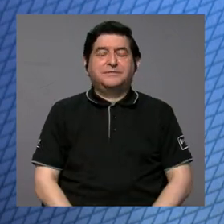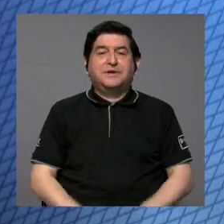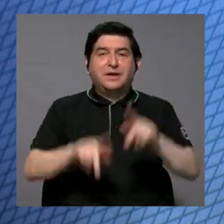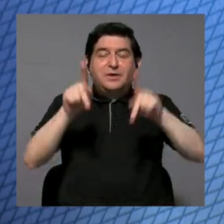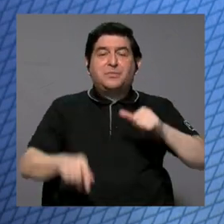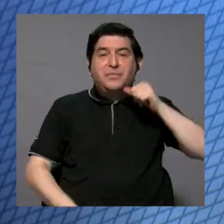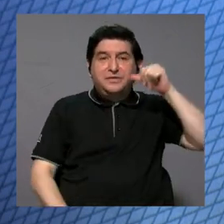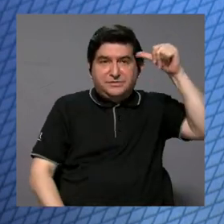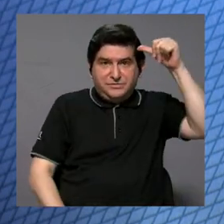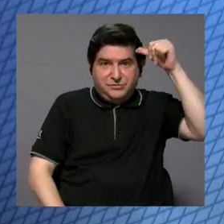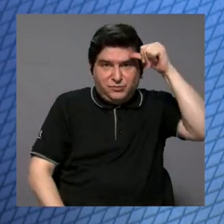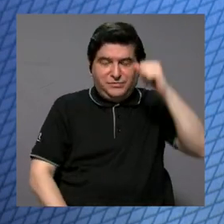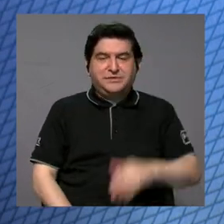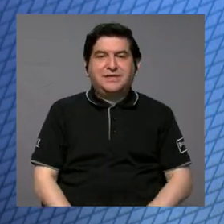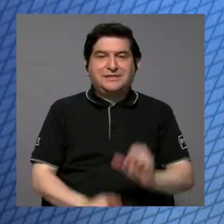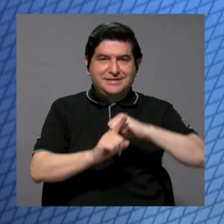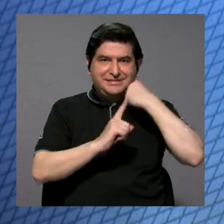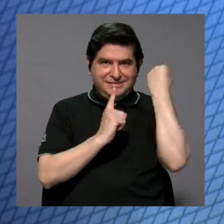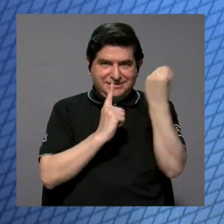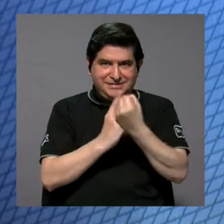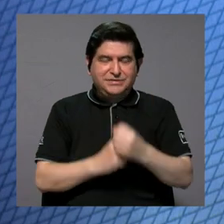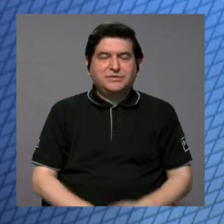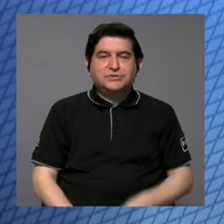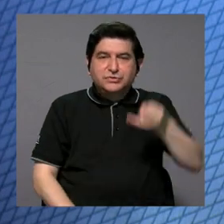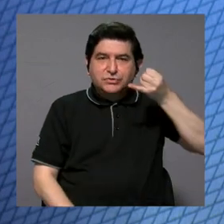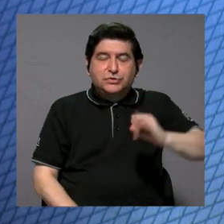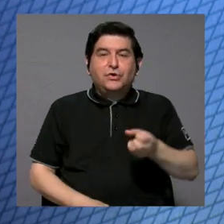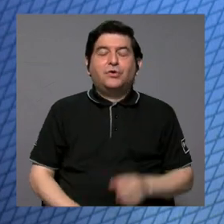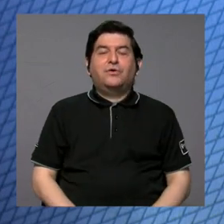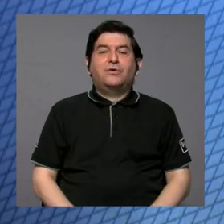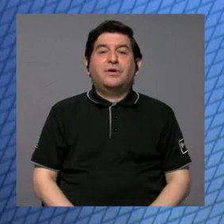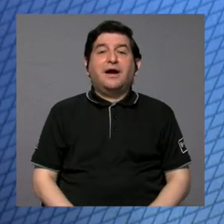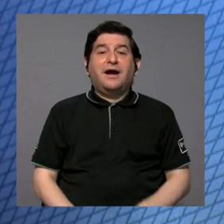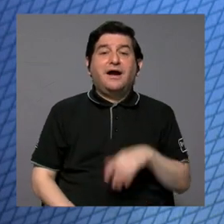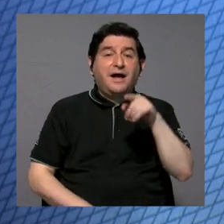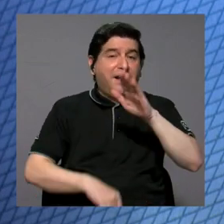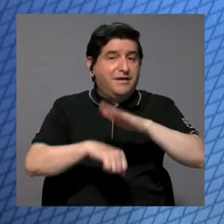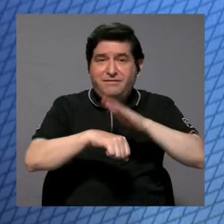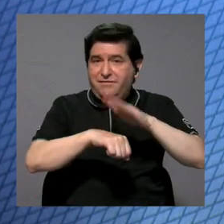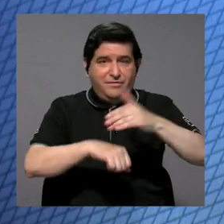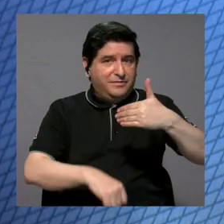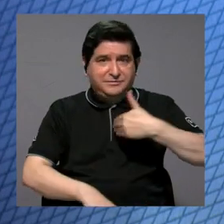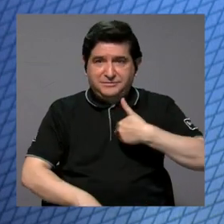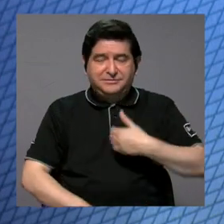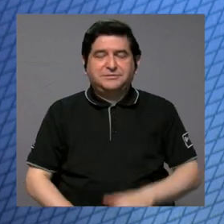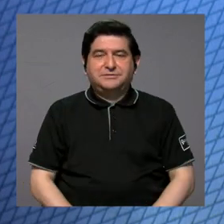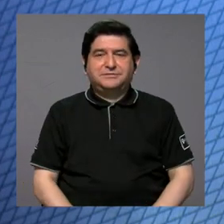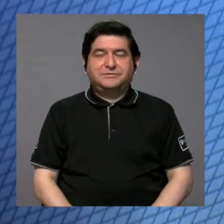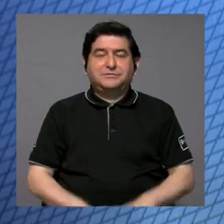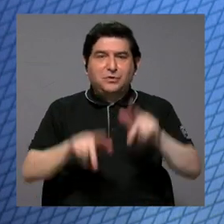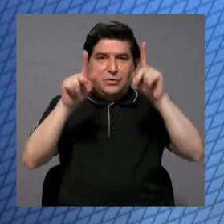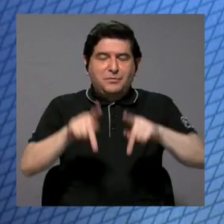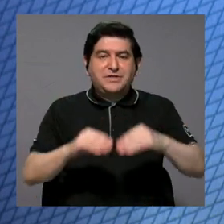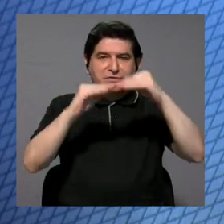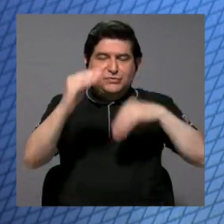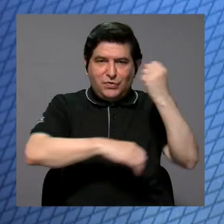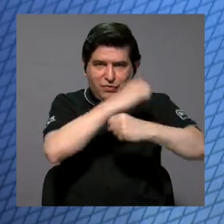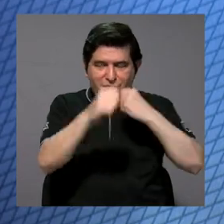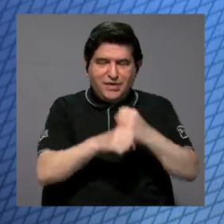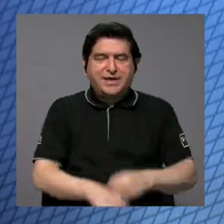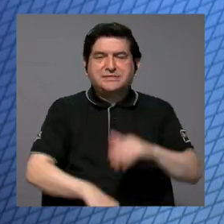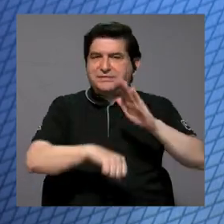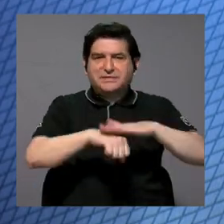personas adultas, digamos, el asunto se convierte en violación si la penetración fue sin consentimiento, ¿verdad?, para las personas menores de edad el